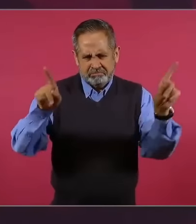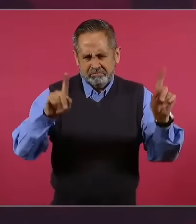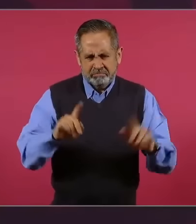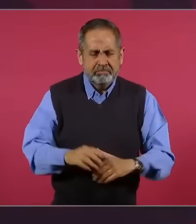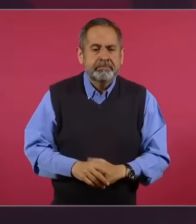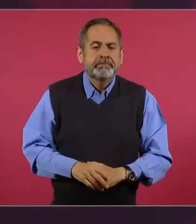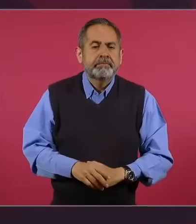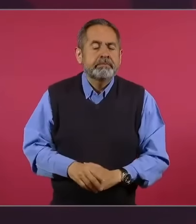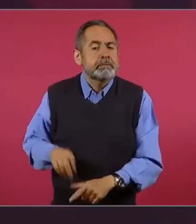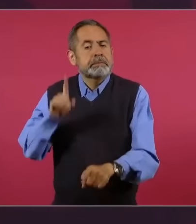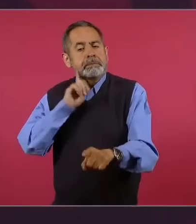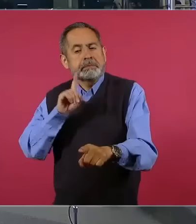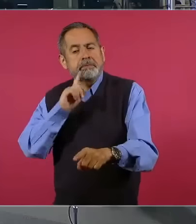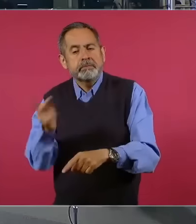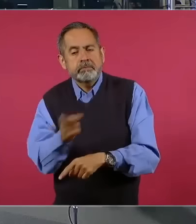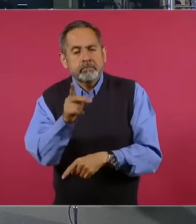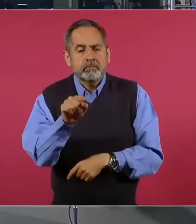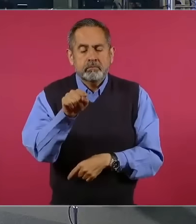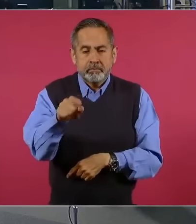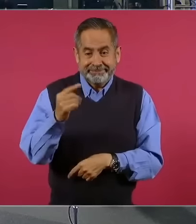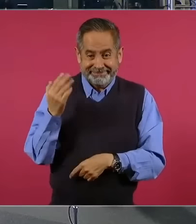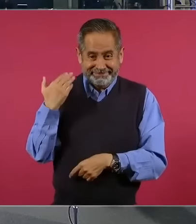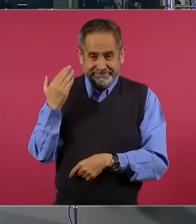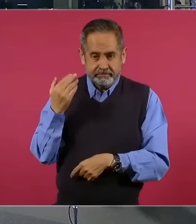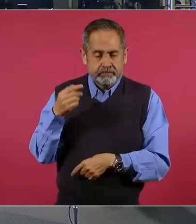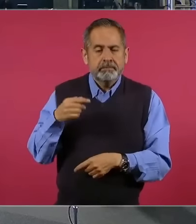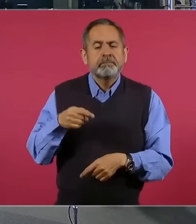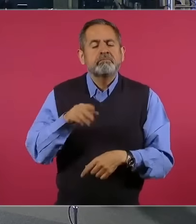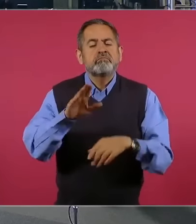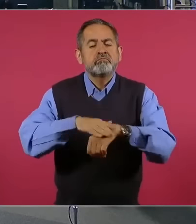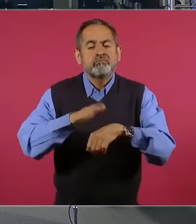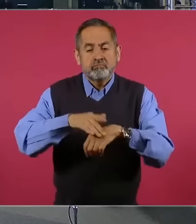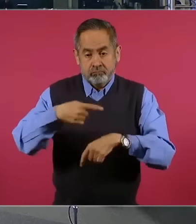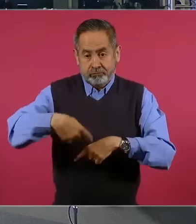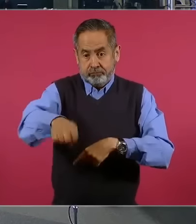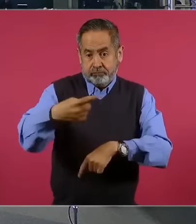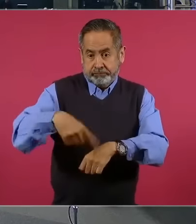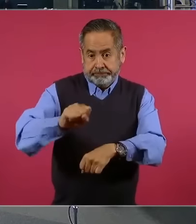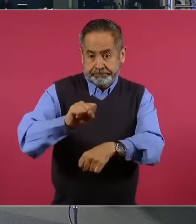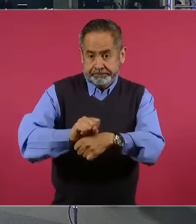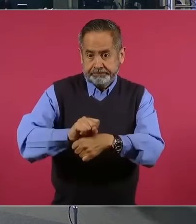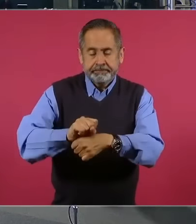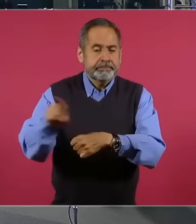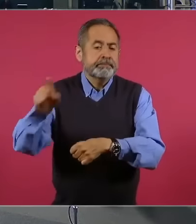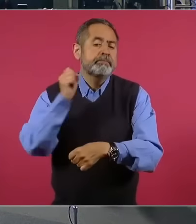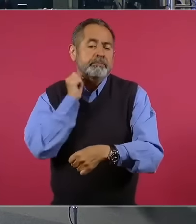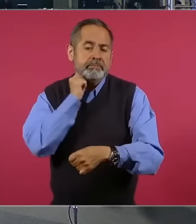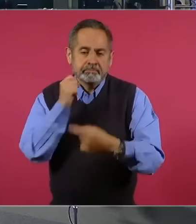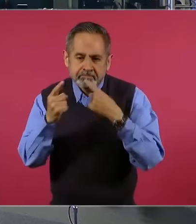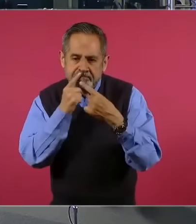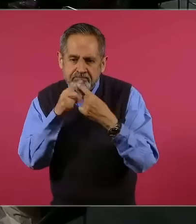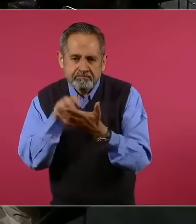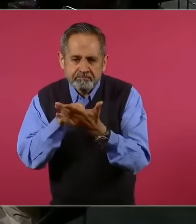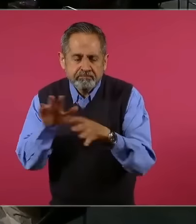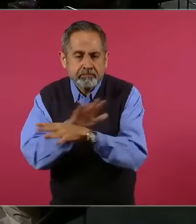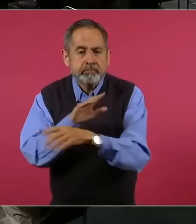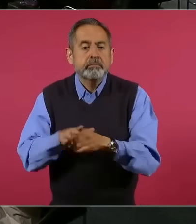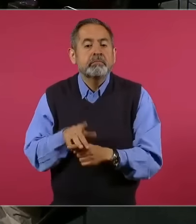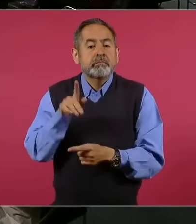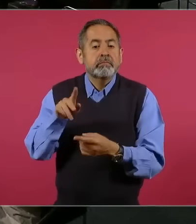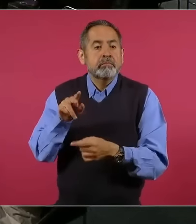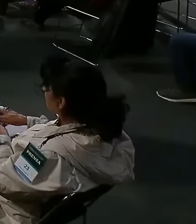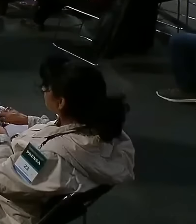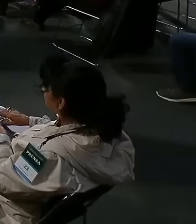Presidente, también esta semana se discutirá la reforma en el Pleno del Senado. Se está hablando de considerar mayoría calificada